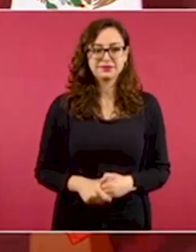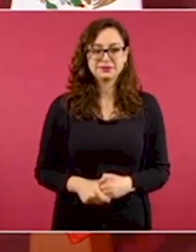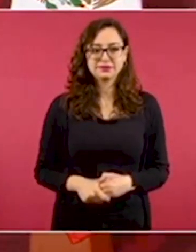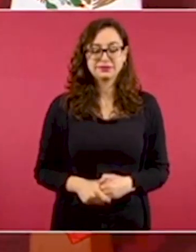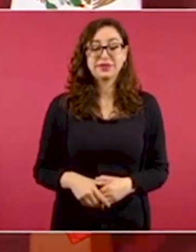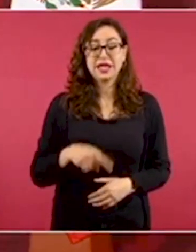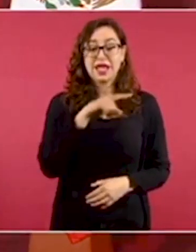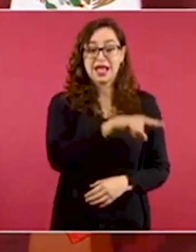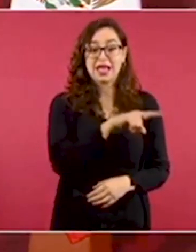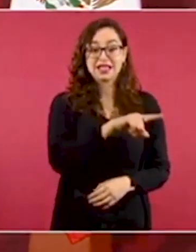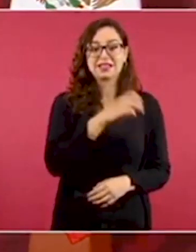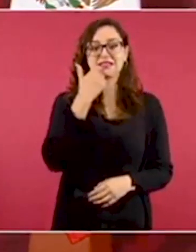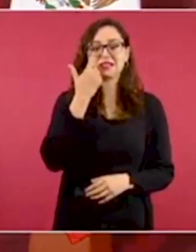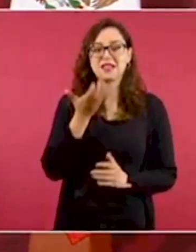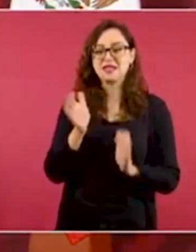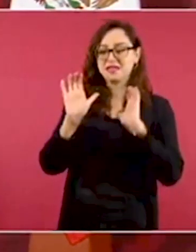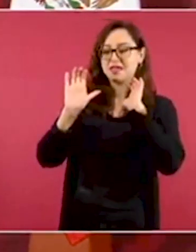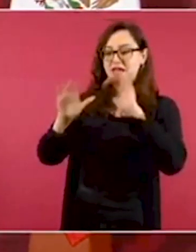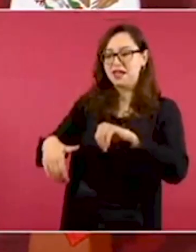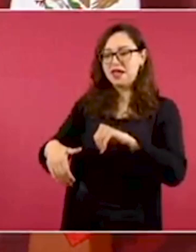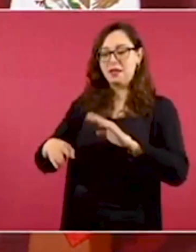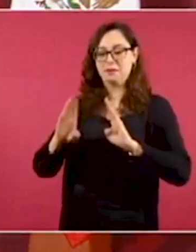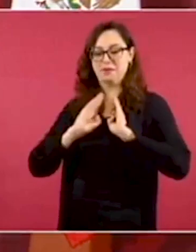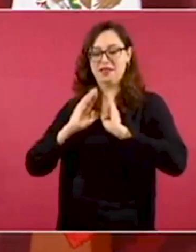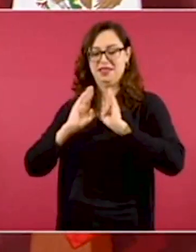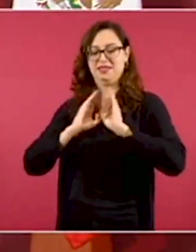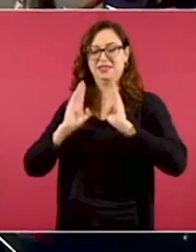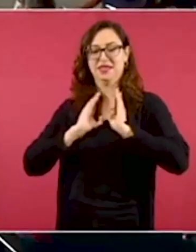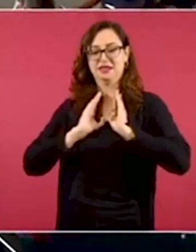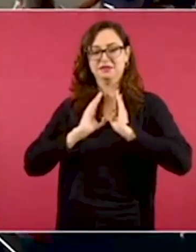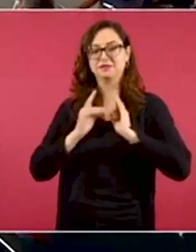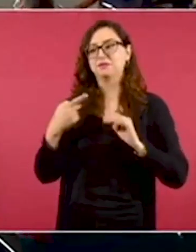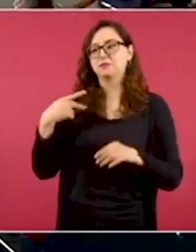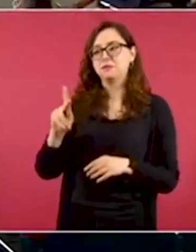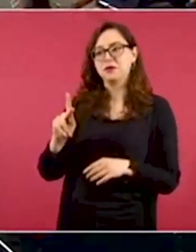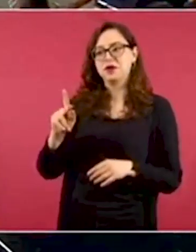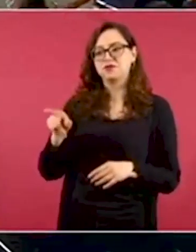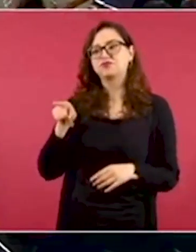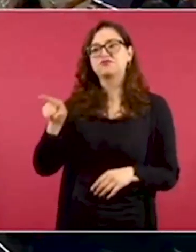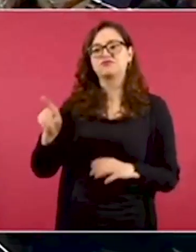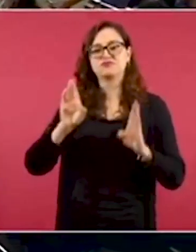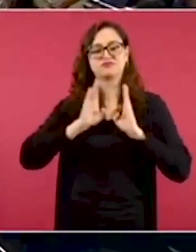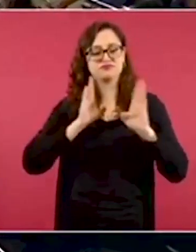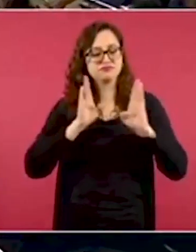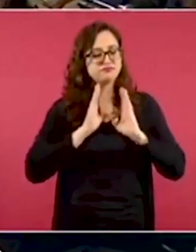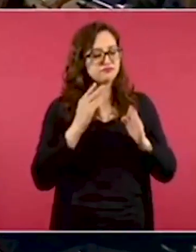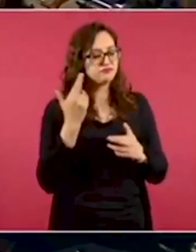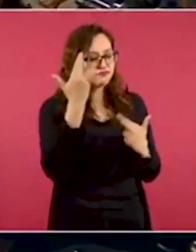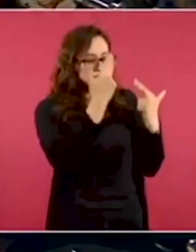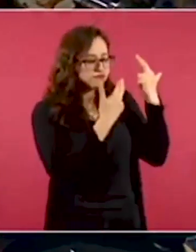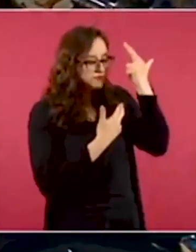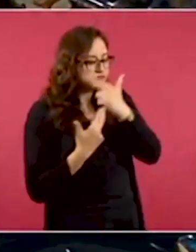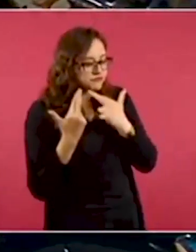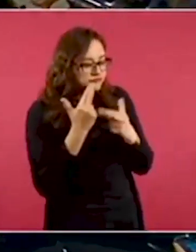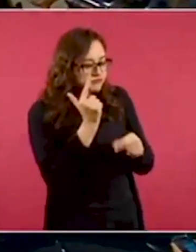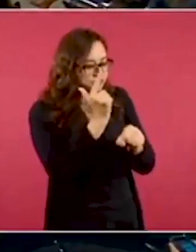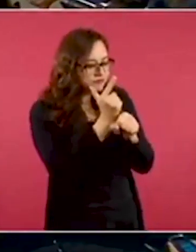al Ejército y lo cepillaron, porque